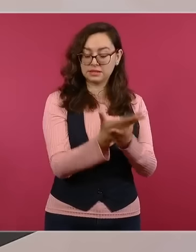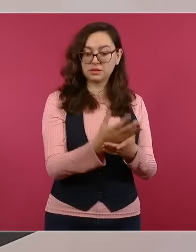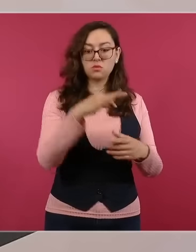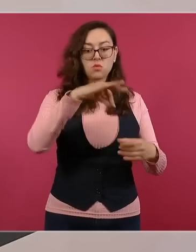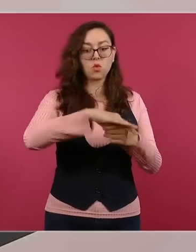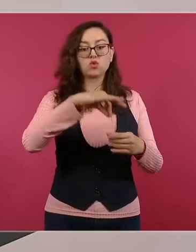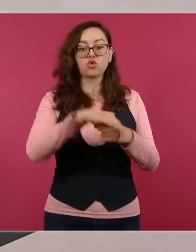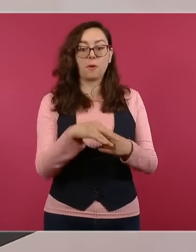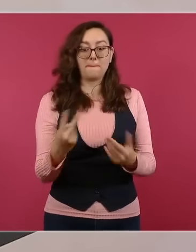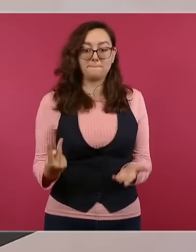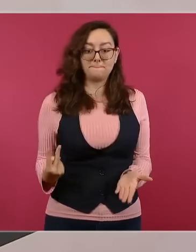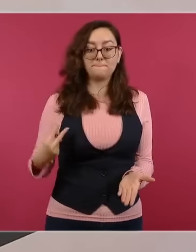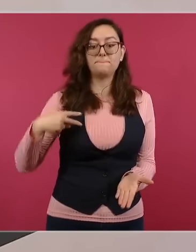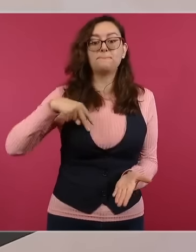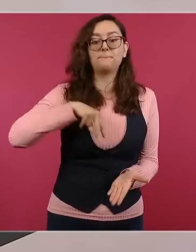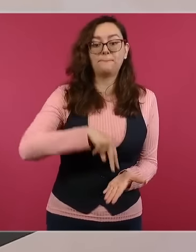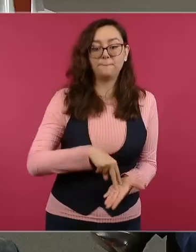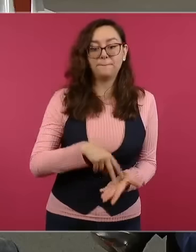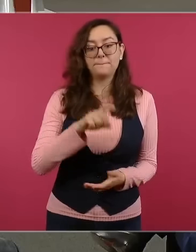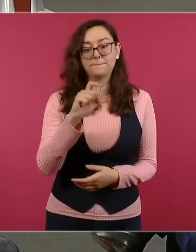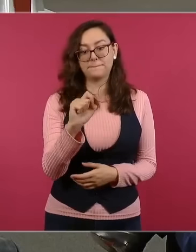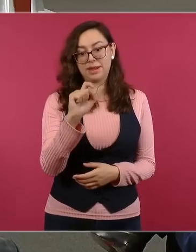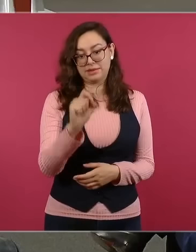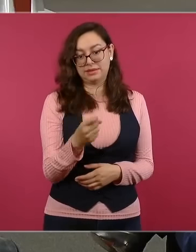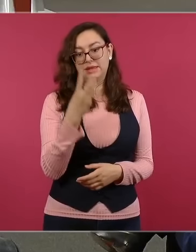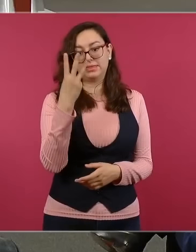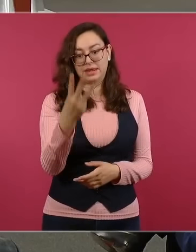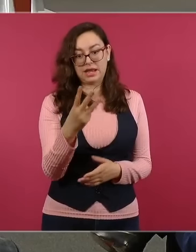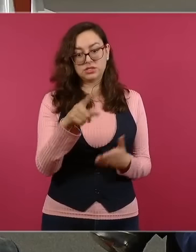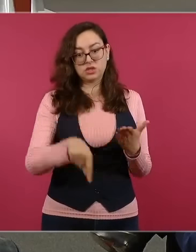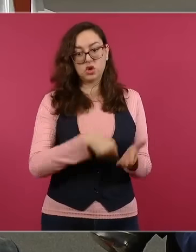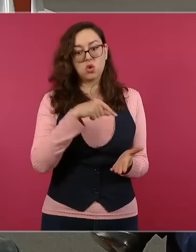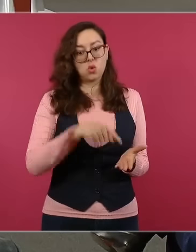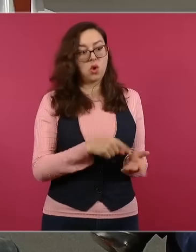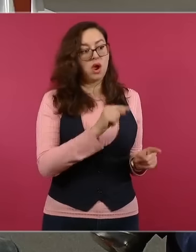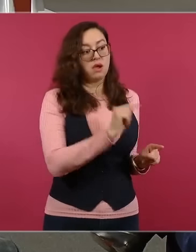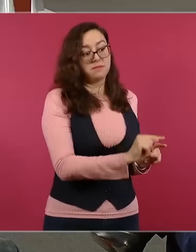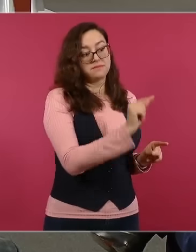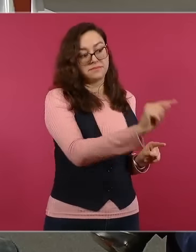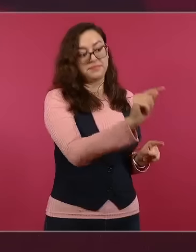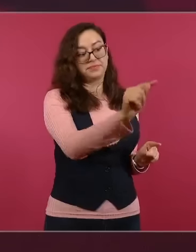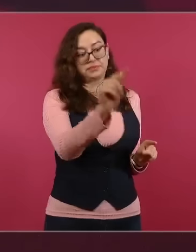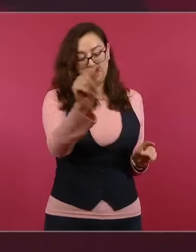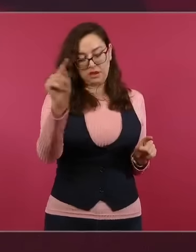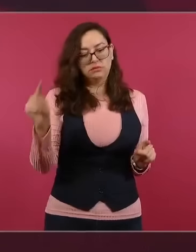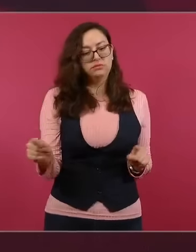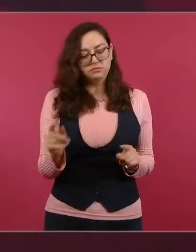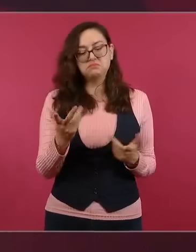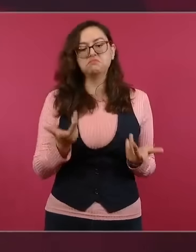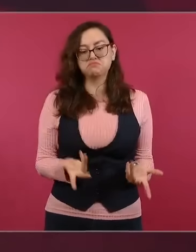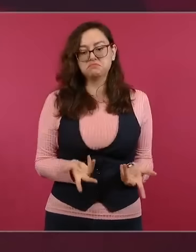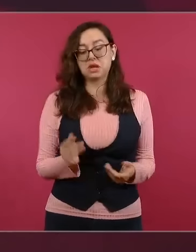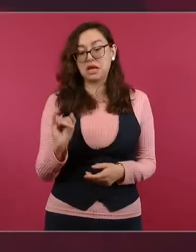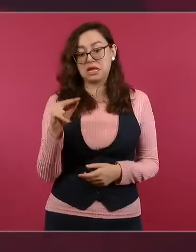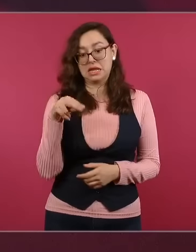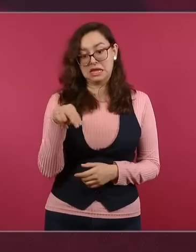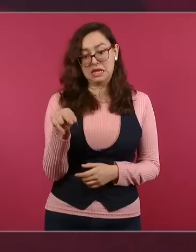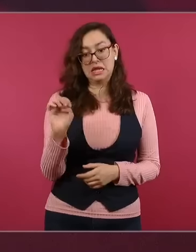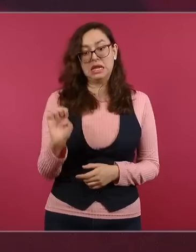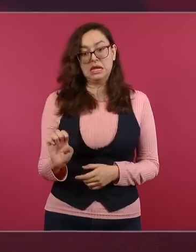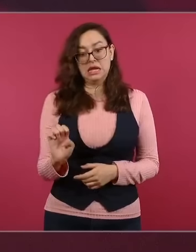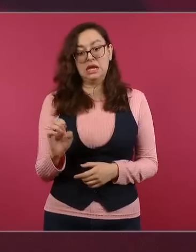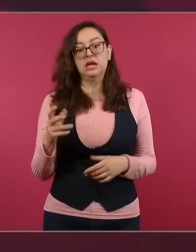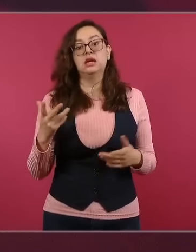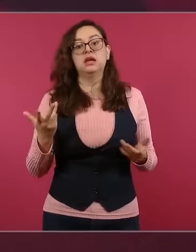mencionar en el exterior. Y para ello, el INE está dedicando o está dando o tendrá en las casillas